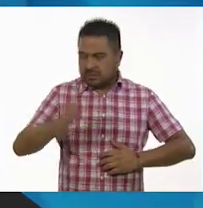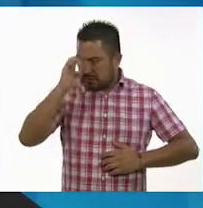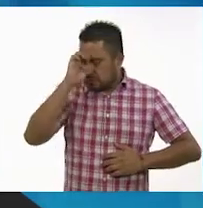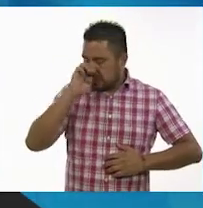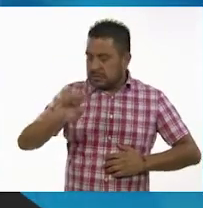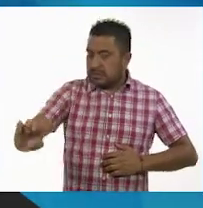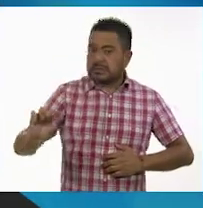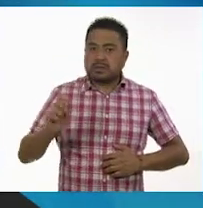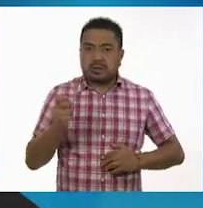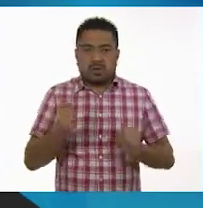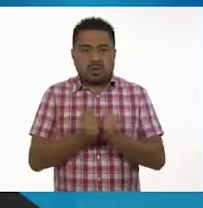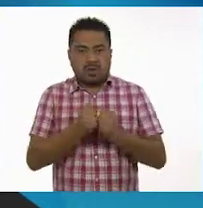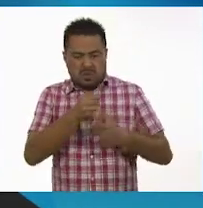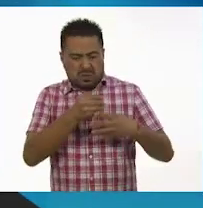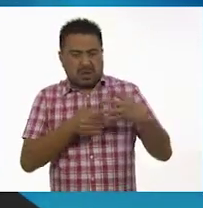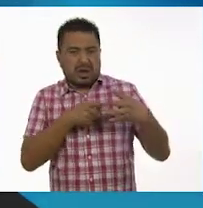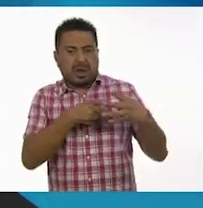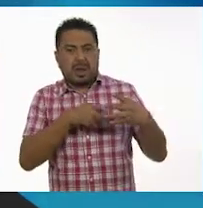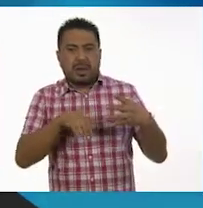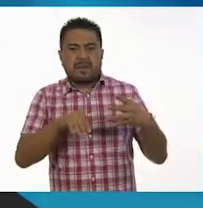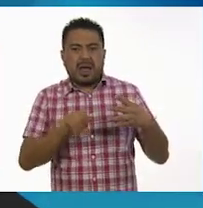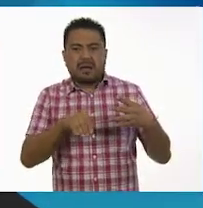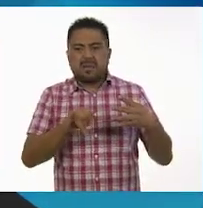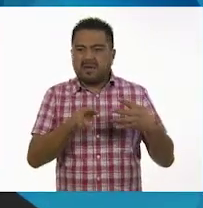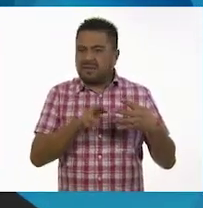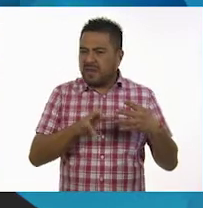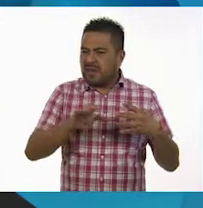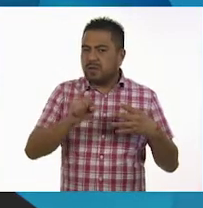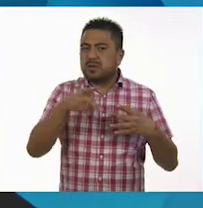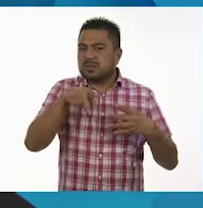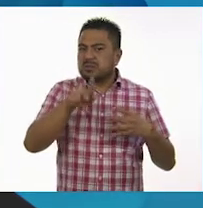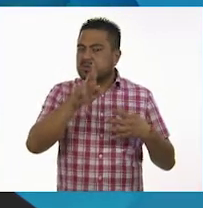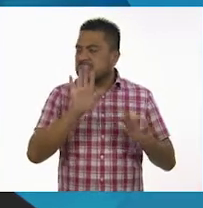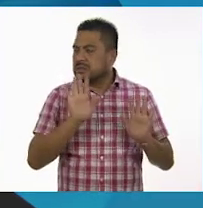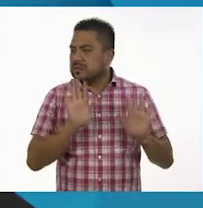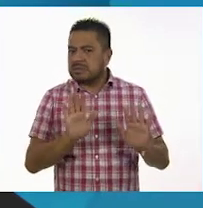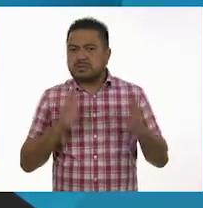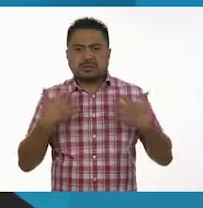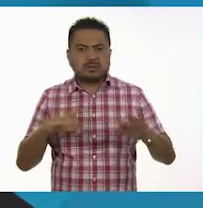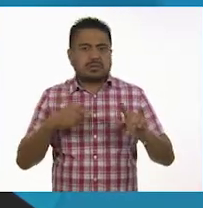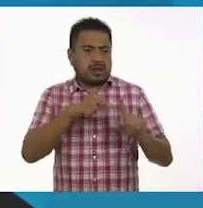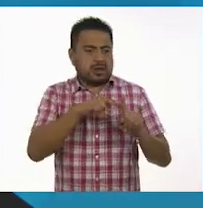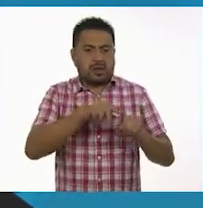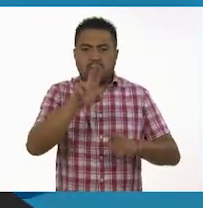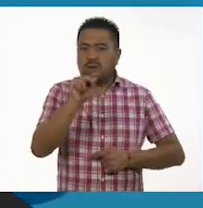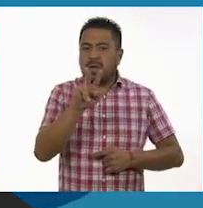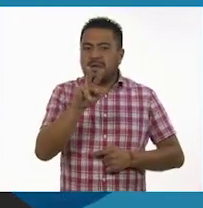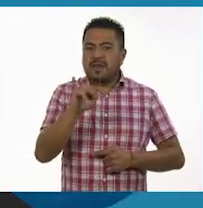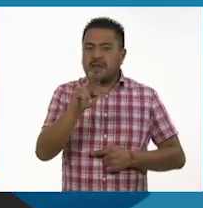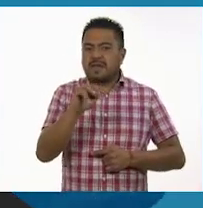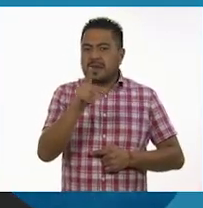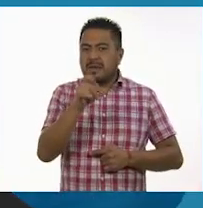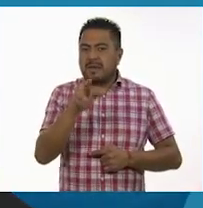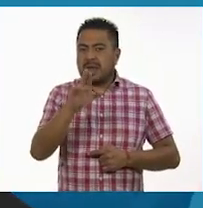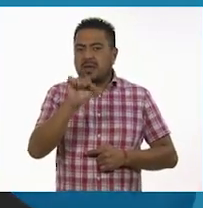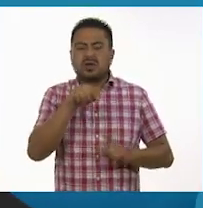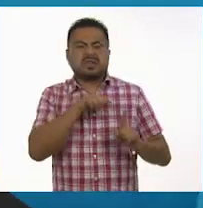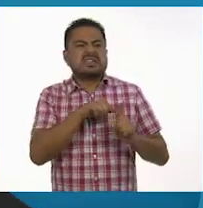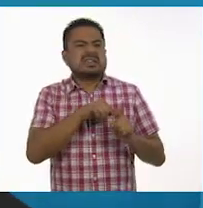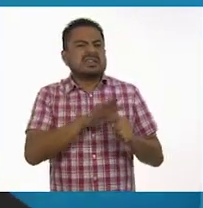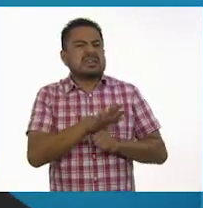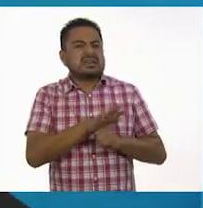que cumplen con las características de los mamíferos. Pero curiosamente no son vivíparos, sino